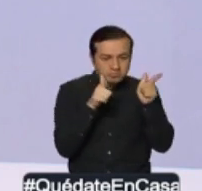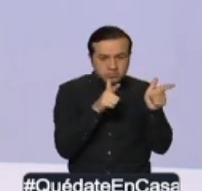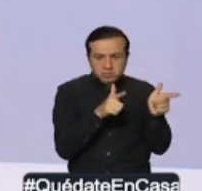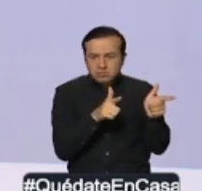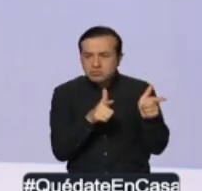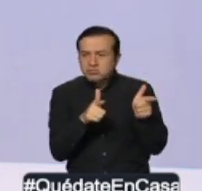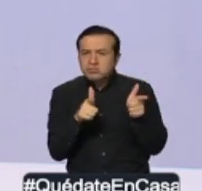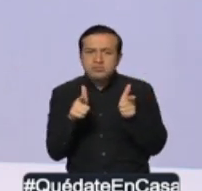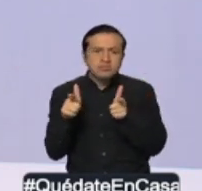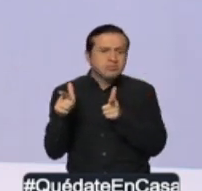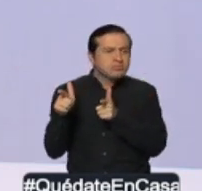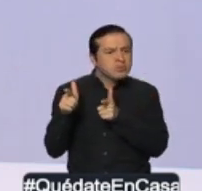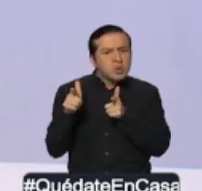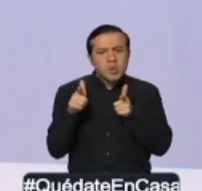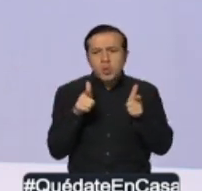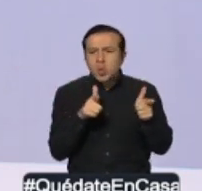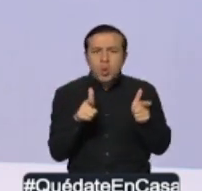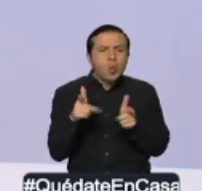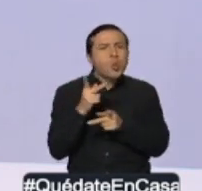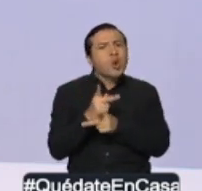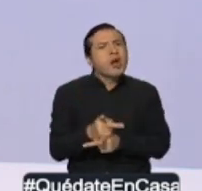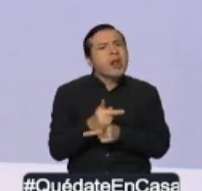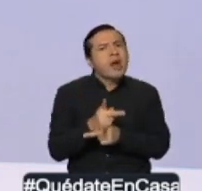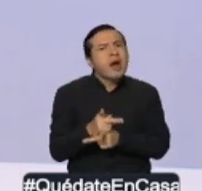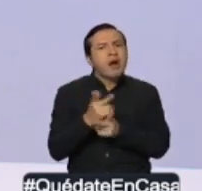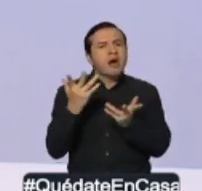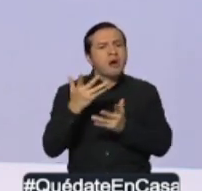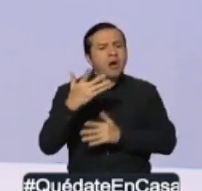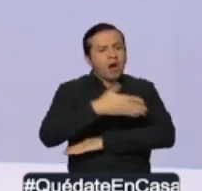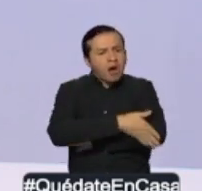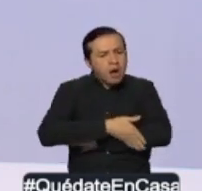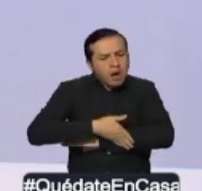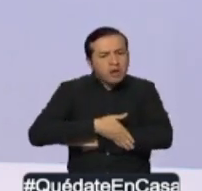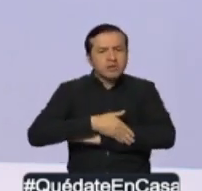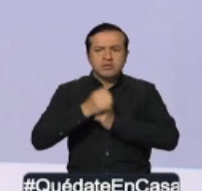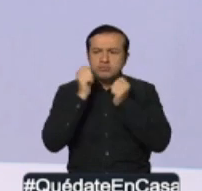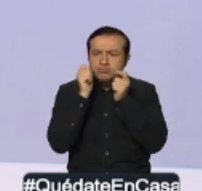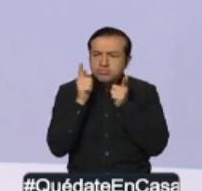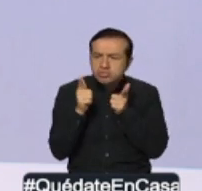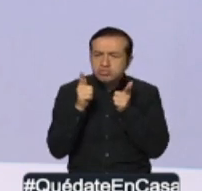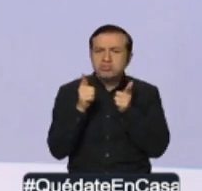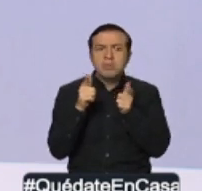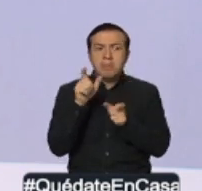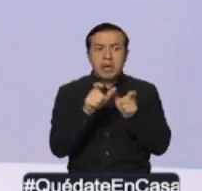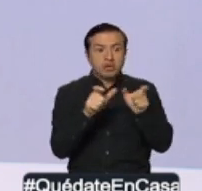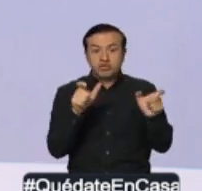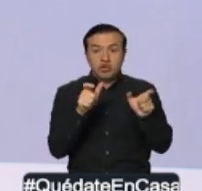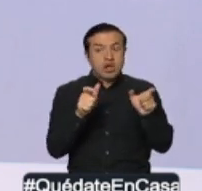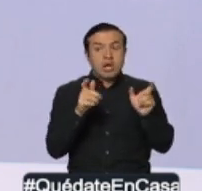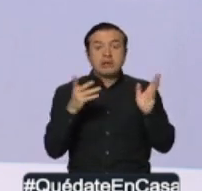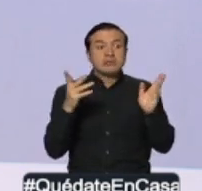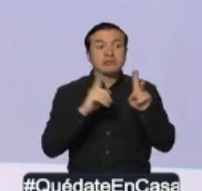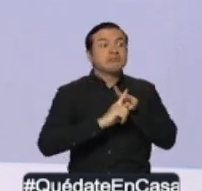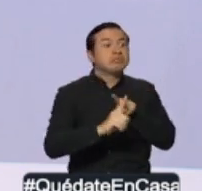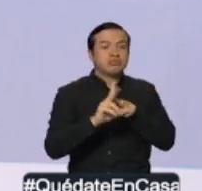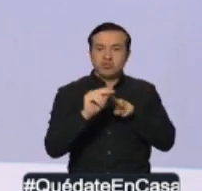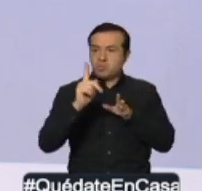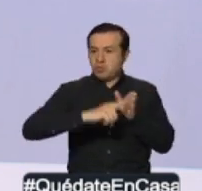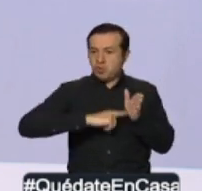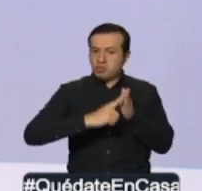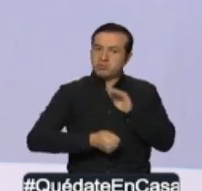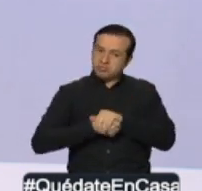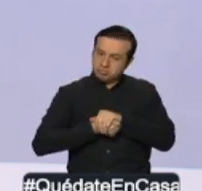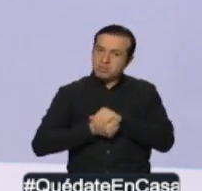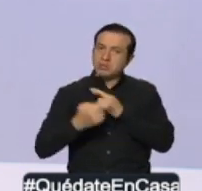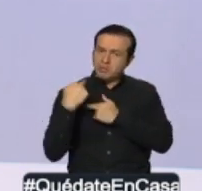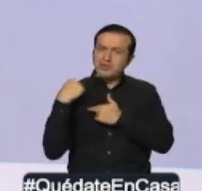controlando que la seguridad pública y la circulación se restrinja. Este es un proceso que toma